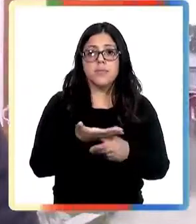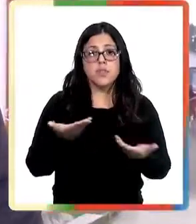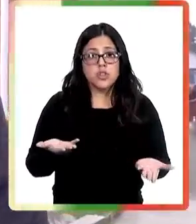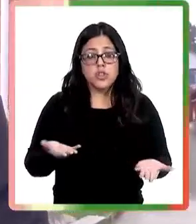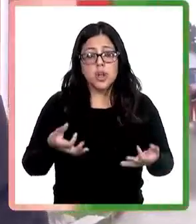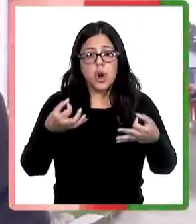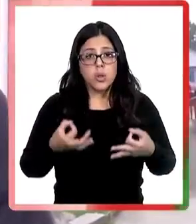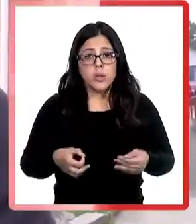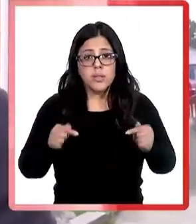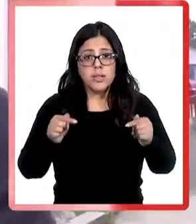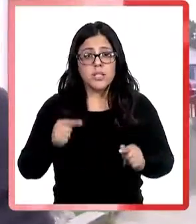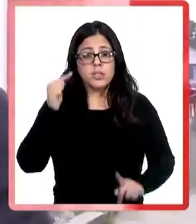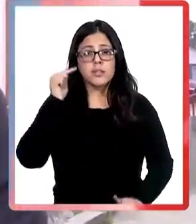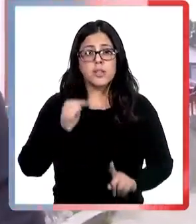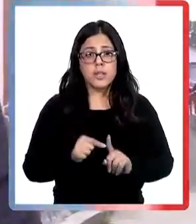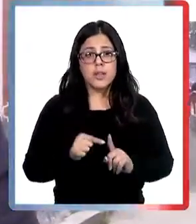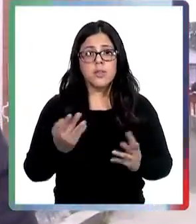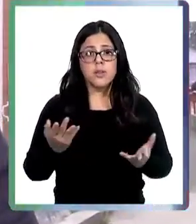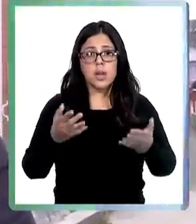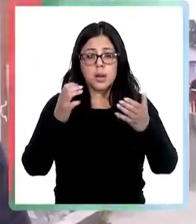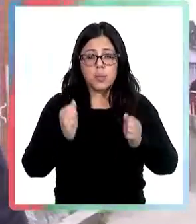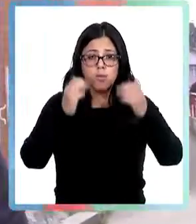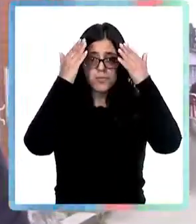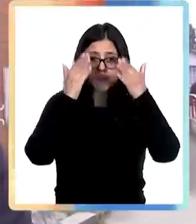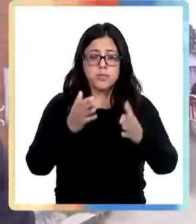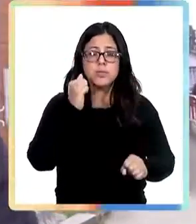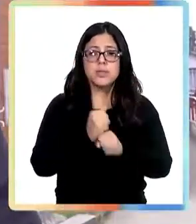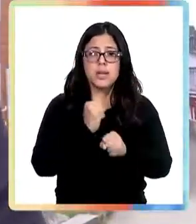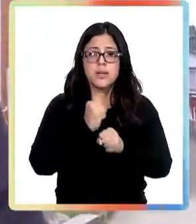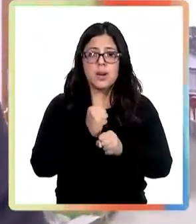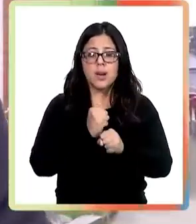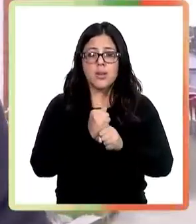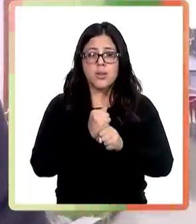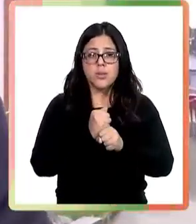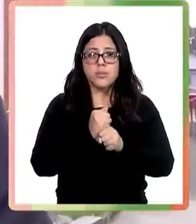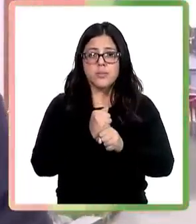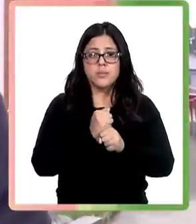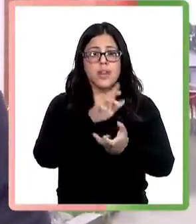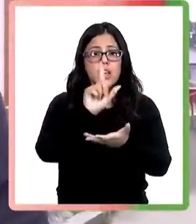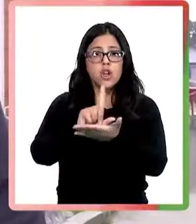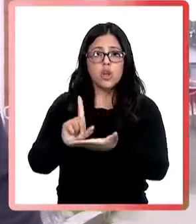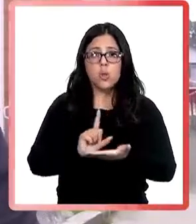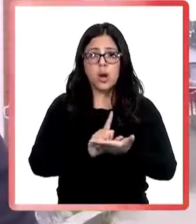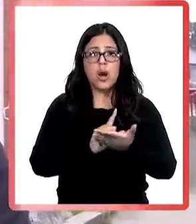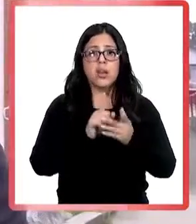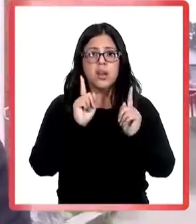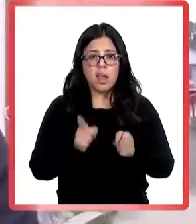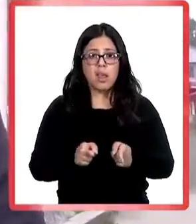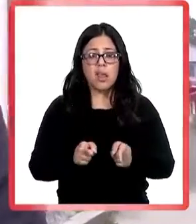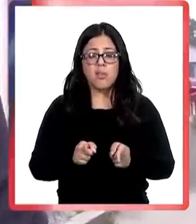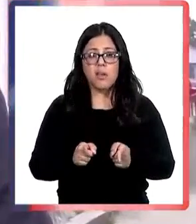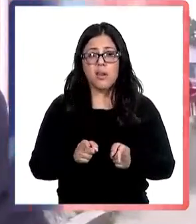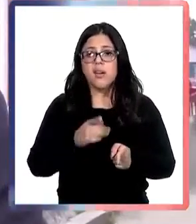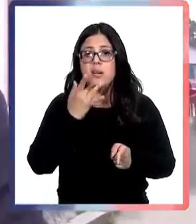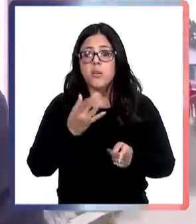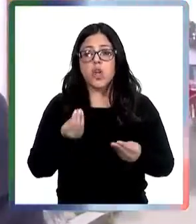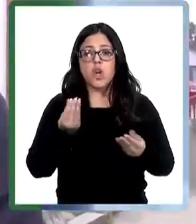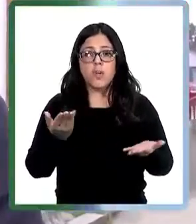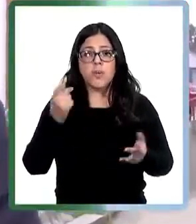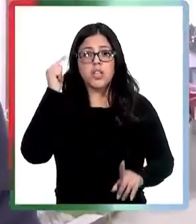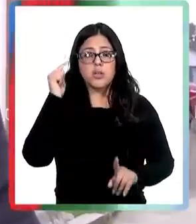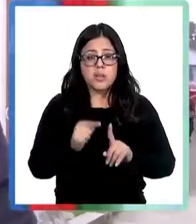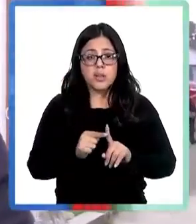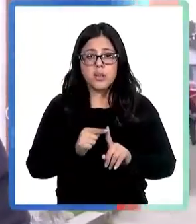Y eso justamente la idea es poder focalizar el trabajo en todos los lugares donde se tiene que ir a la fuente porque la idea acá